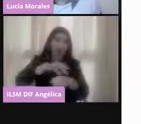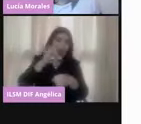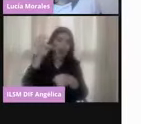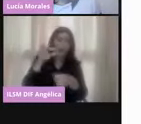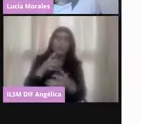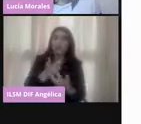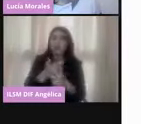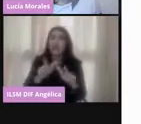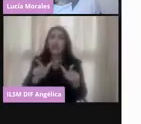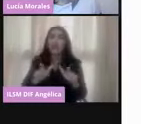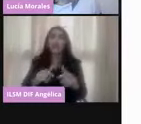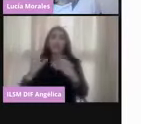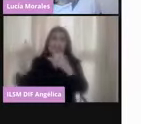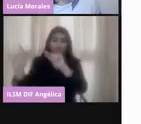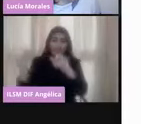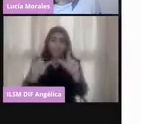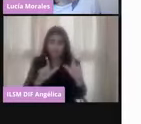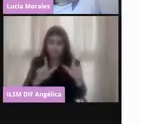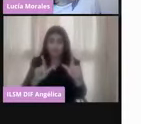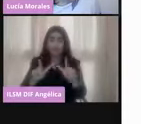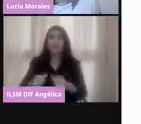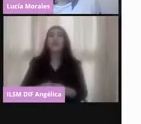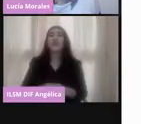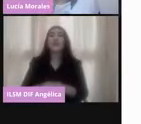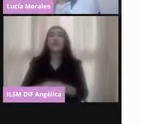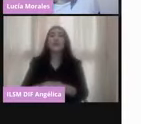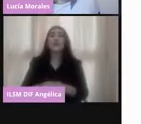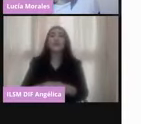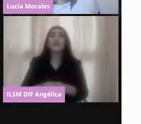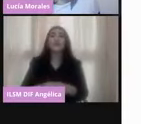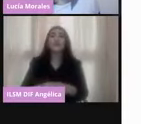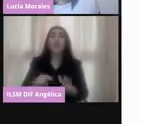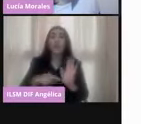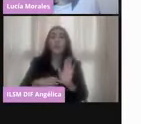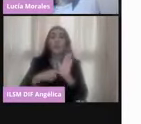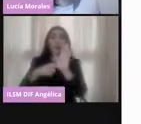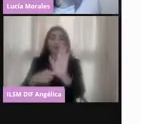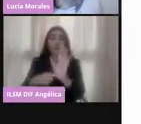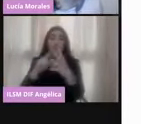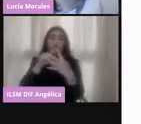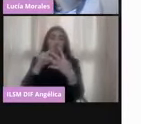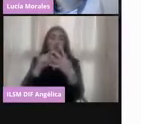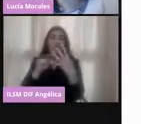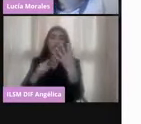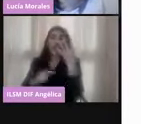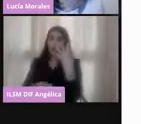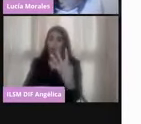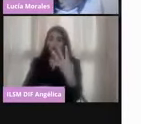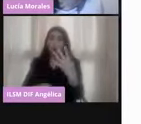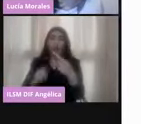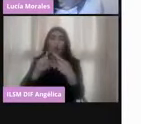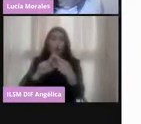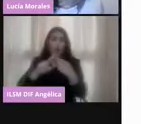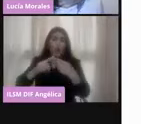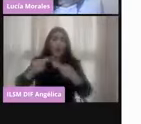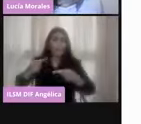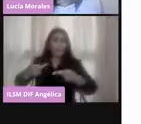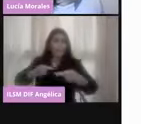En la siguiente diapositiva muestro las cuatro etapas. La primera es la preparación de la elección,